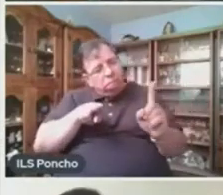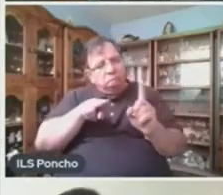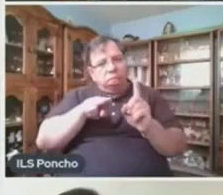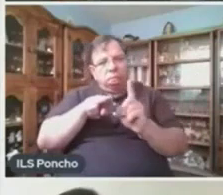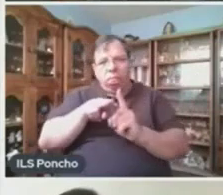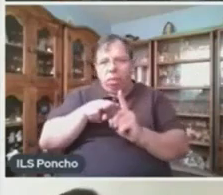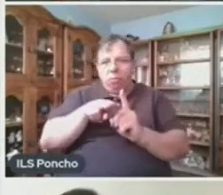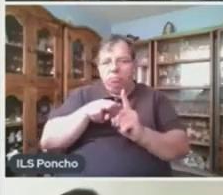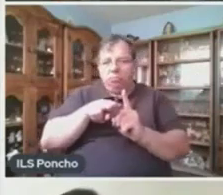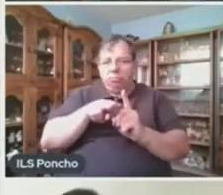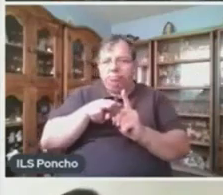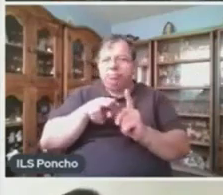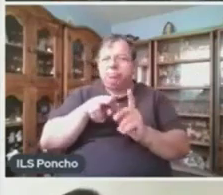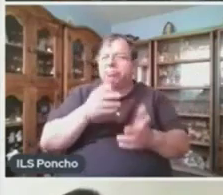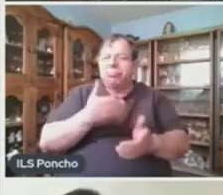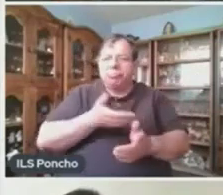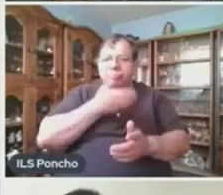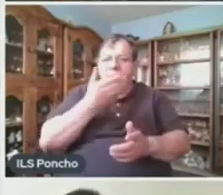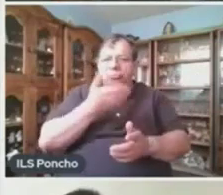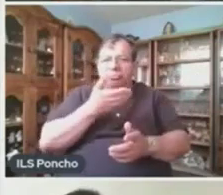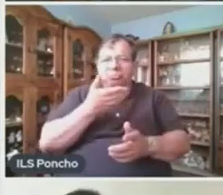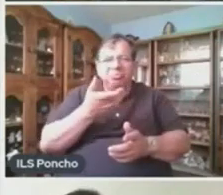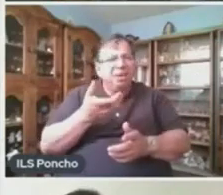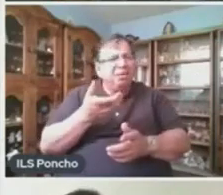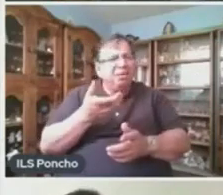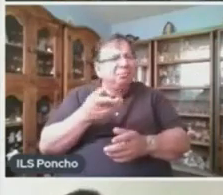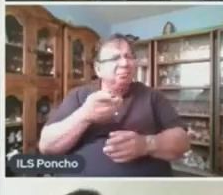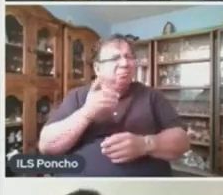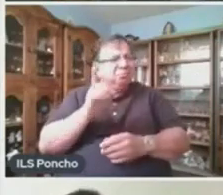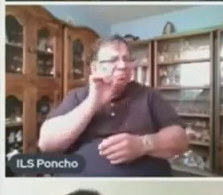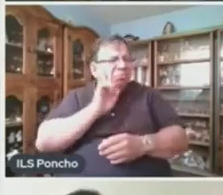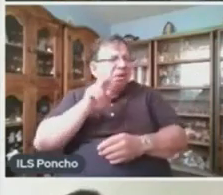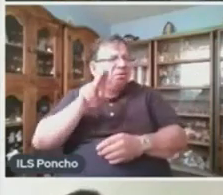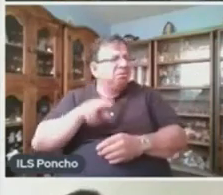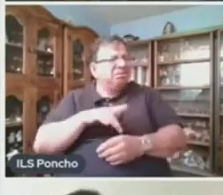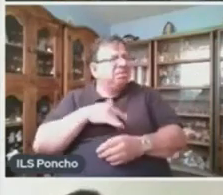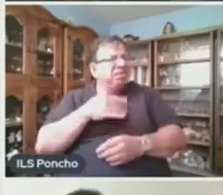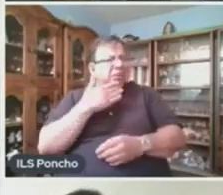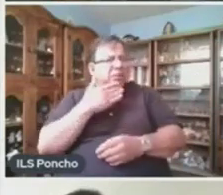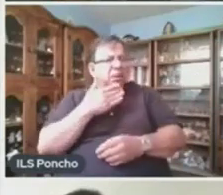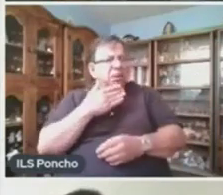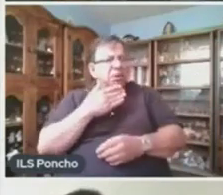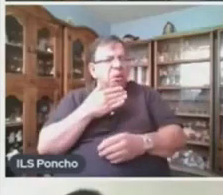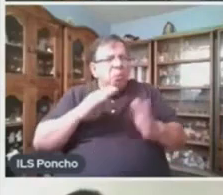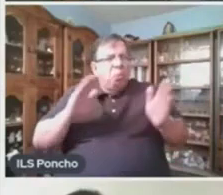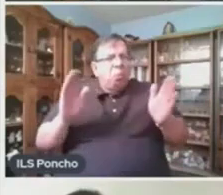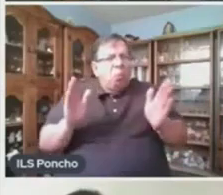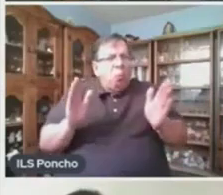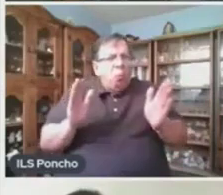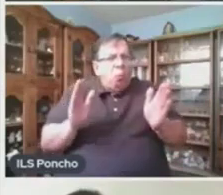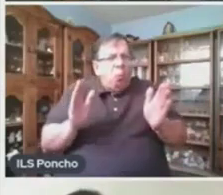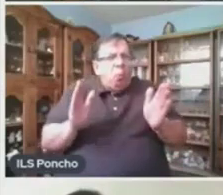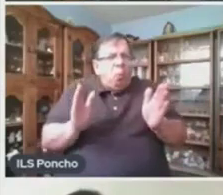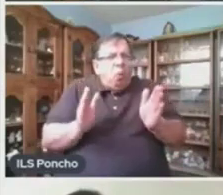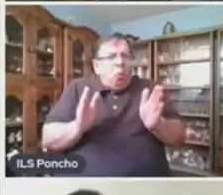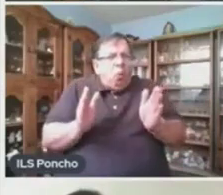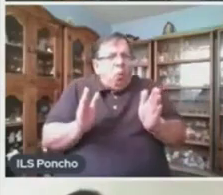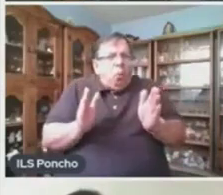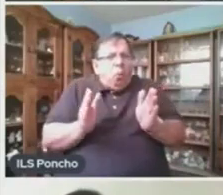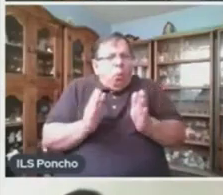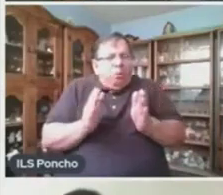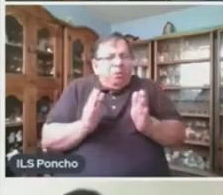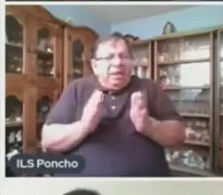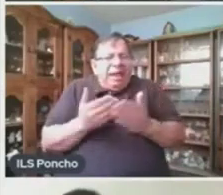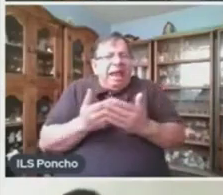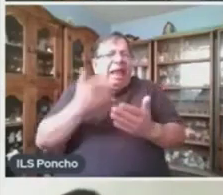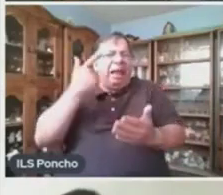Normalmente No se sentía Bien Adelgazó Mucho Ya que tuvo Un poco De